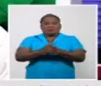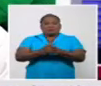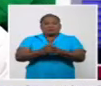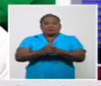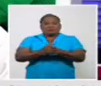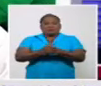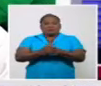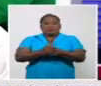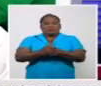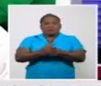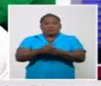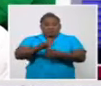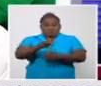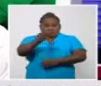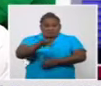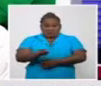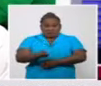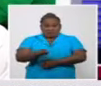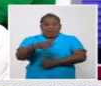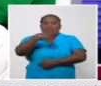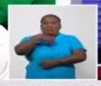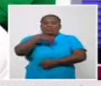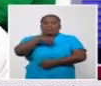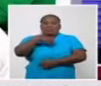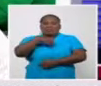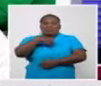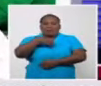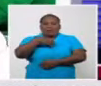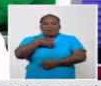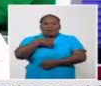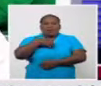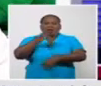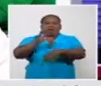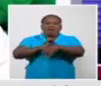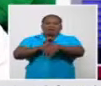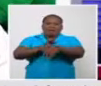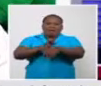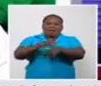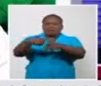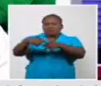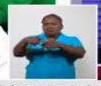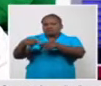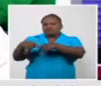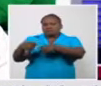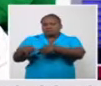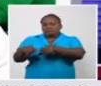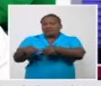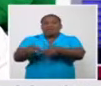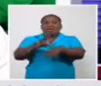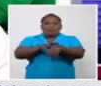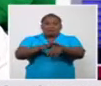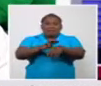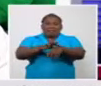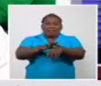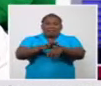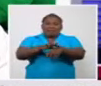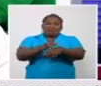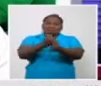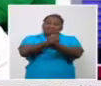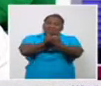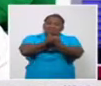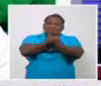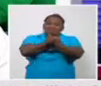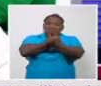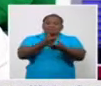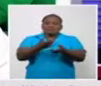presentaba un grupo de comorbilidades que son muy riesgosas para esta enfermedad, para otras